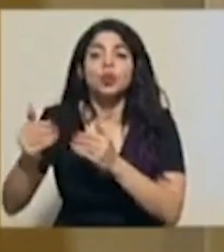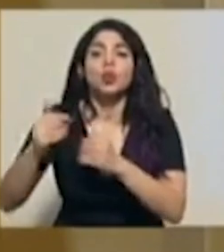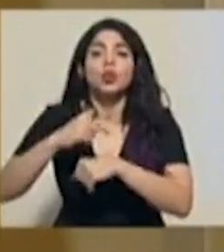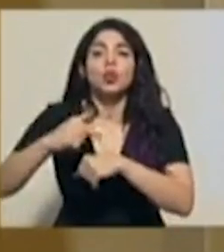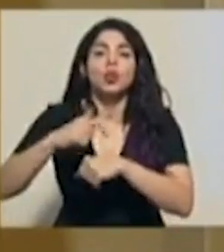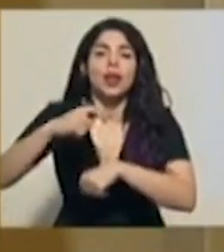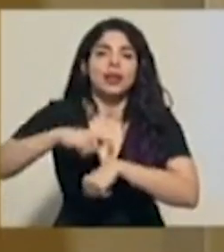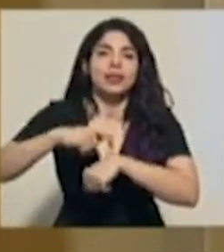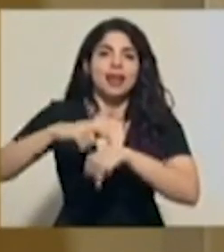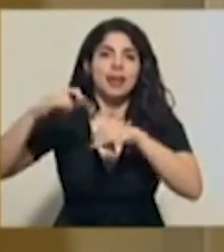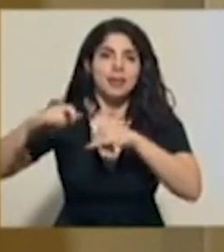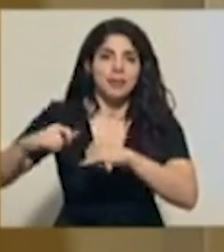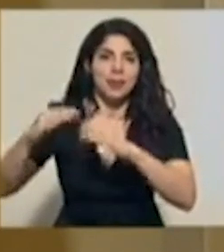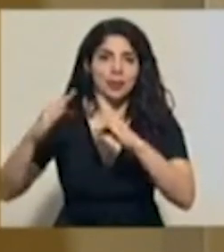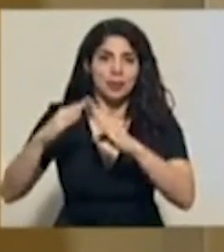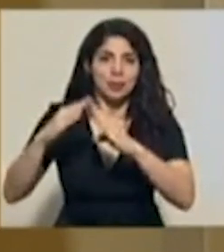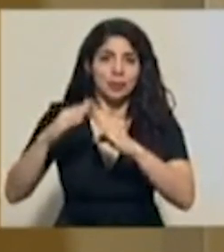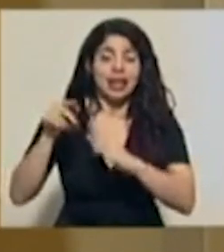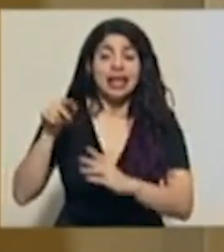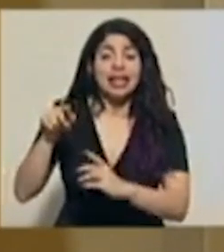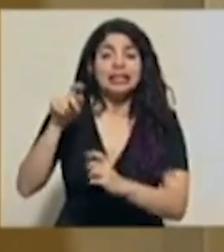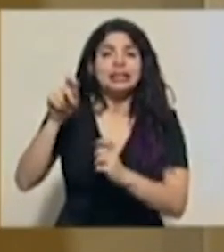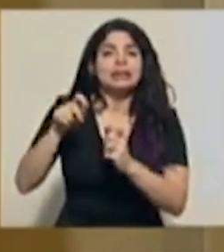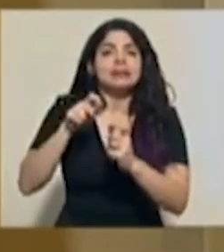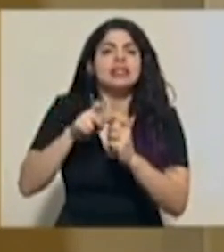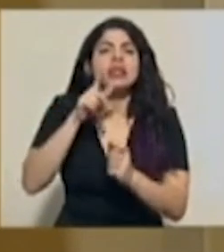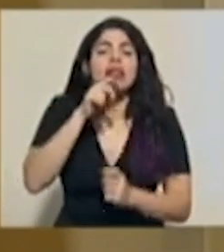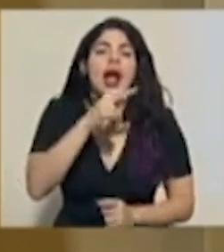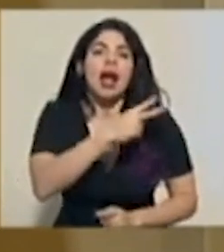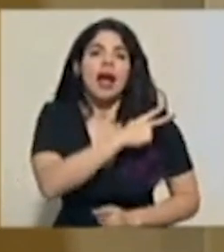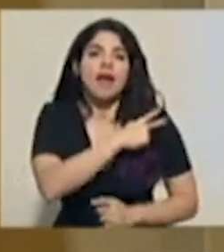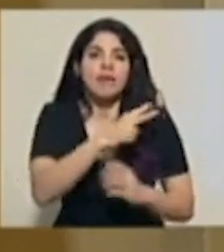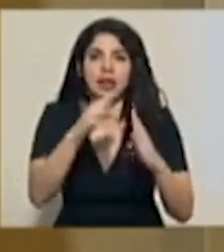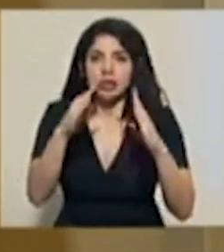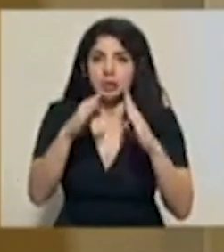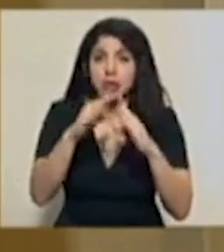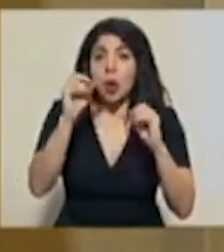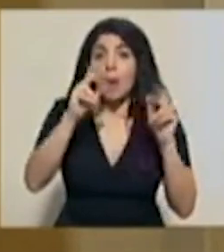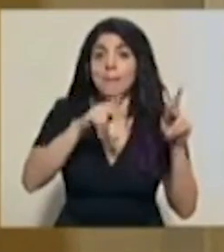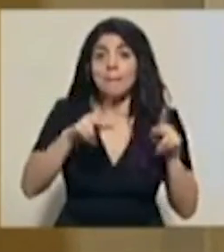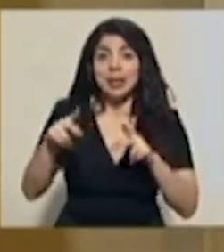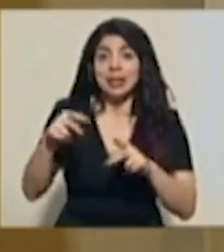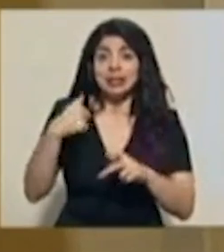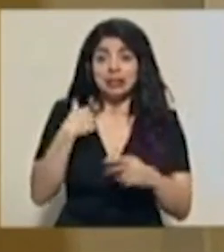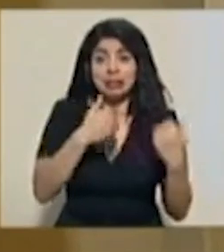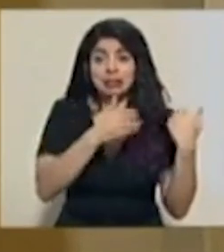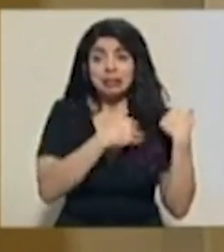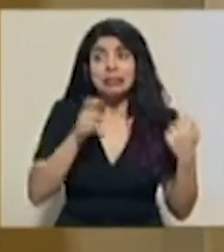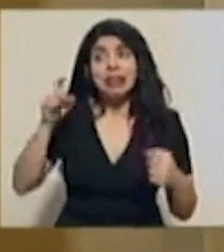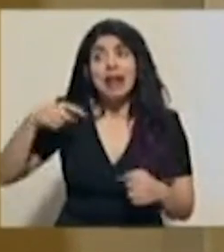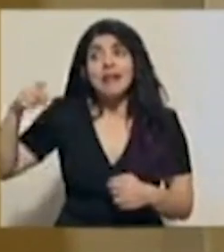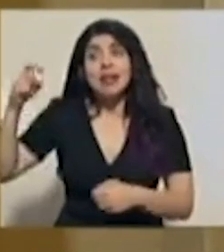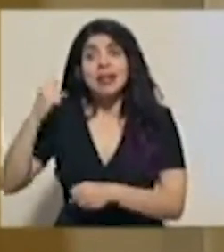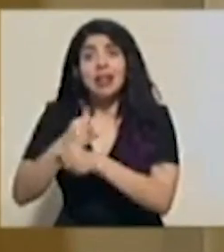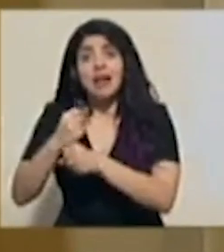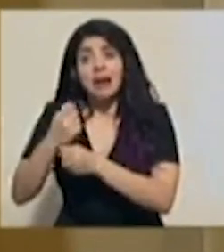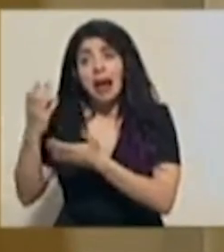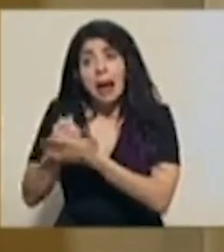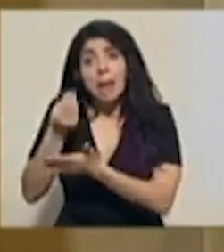dirigido específicamente a jefaturas de hogar o personas generadoras de ingresos dentro del núcleo familiar.